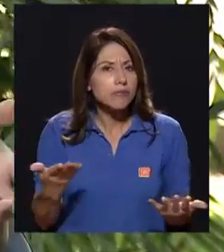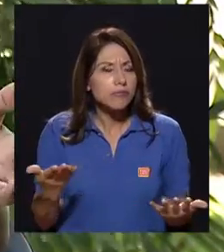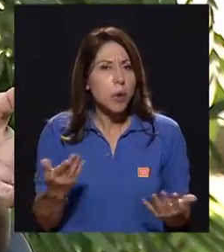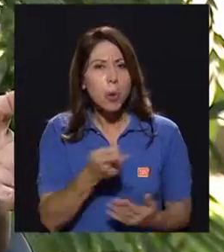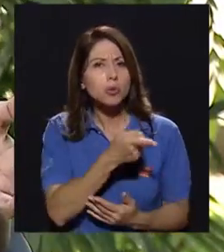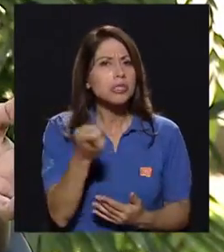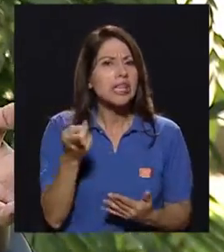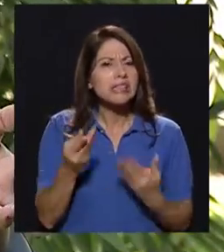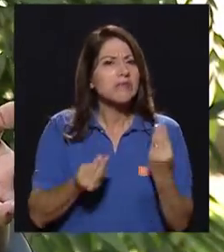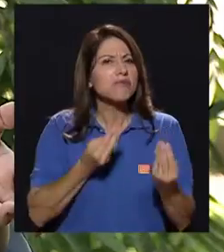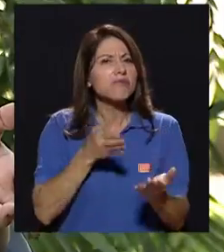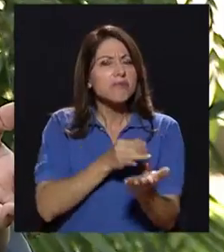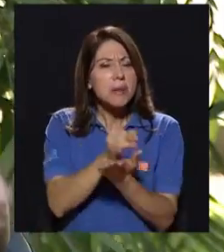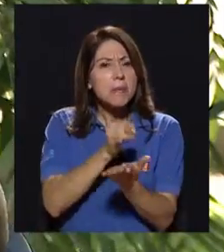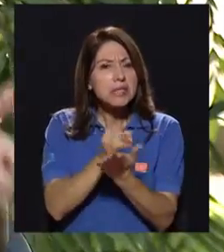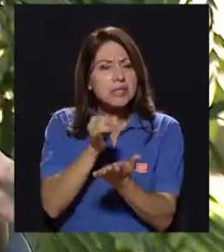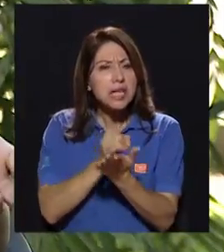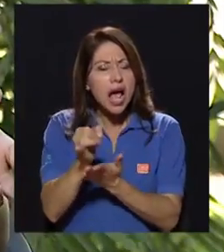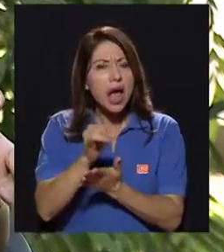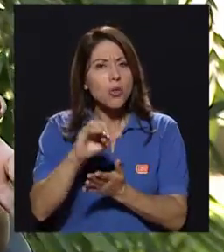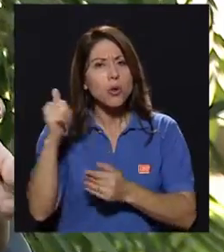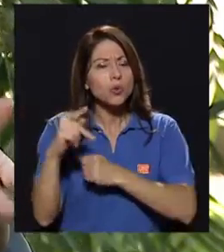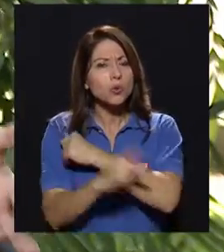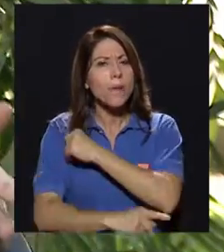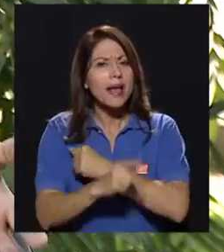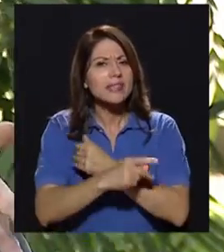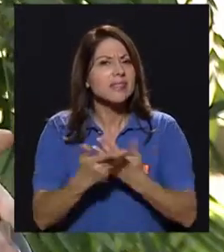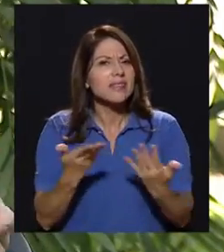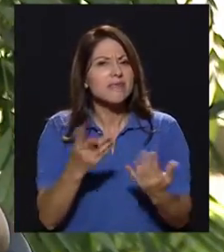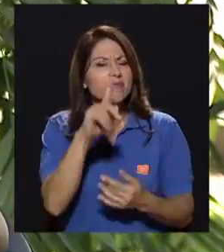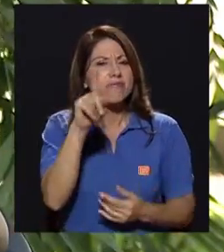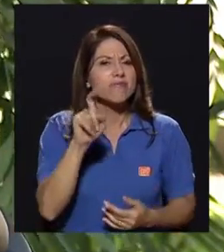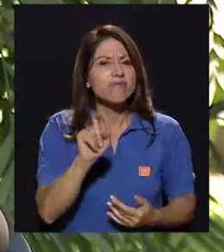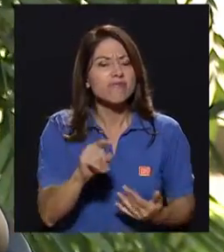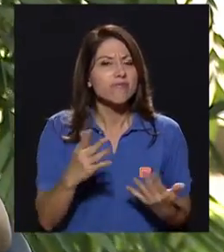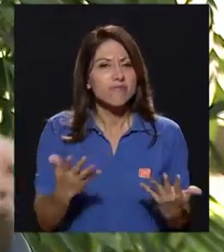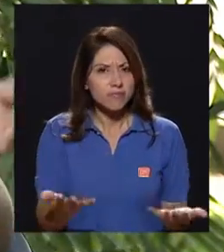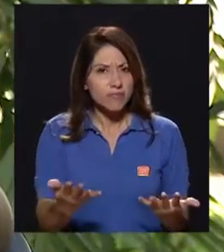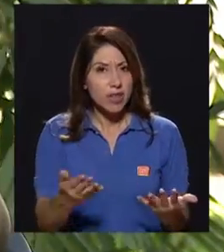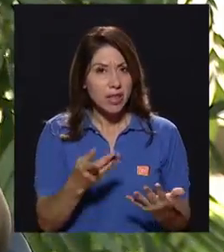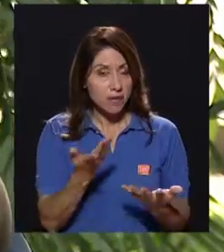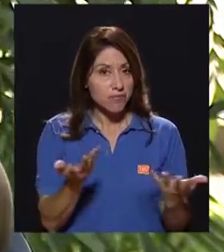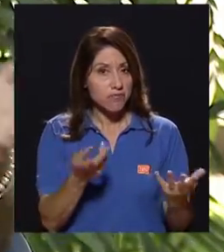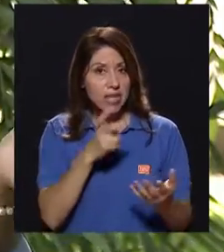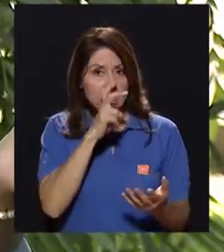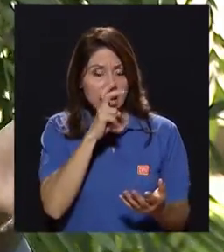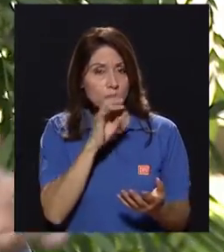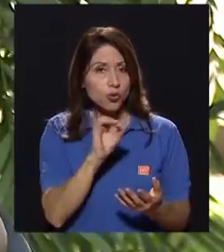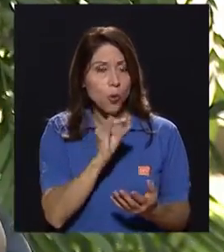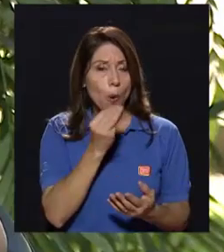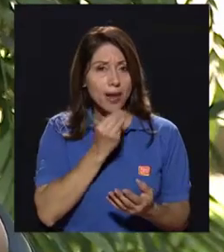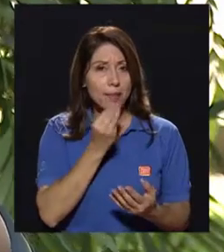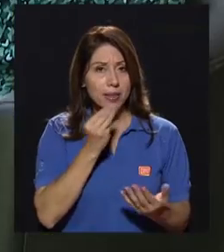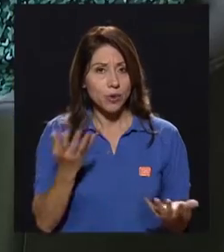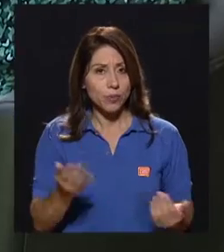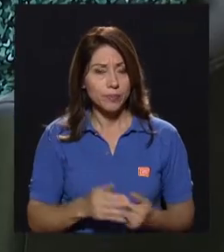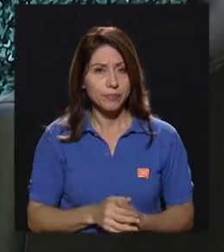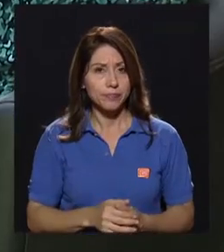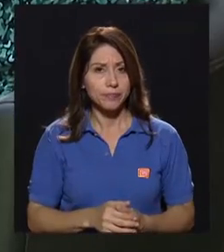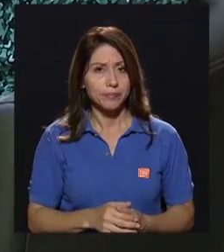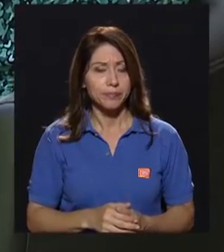que han ustedes investigado en otras partes del mundo. ¿Qué hay a partir de los insectos como alimento?